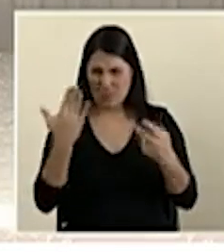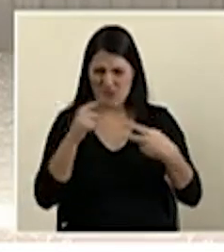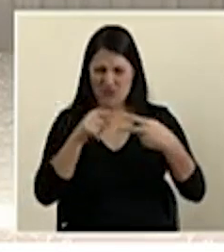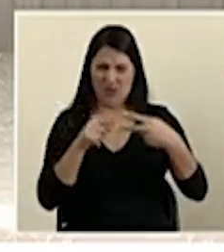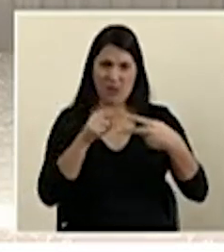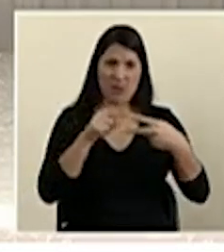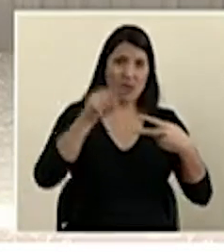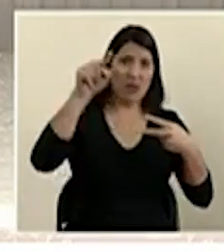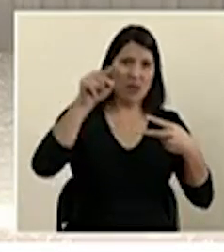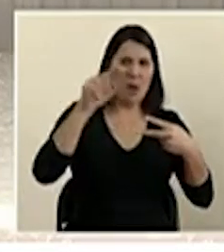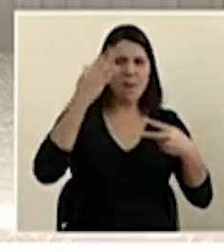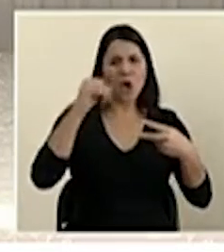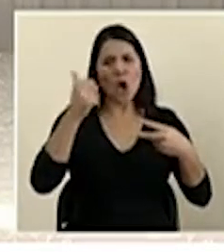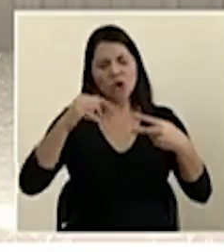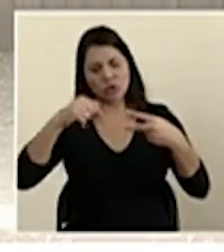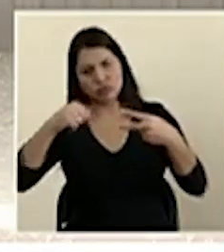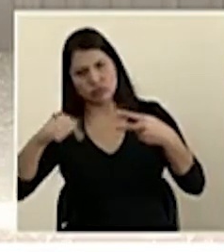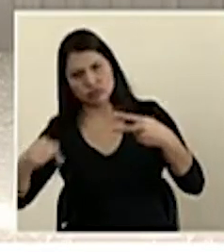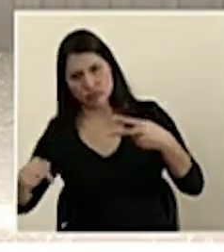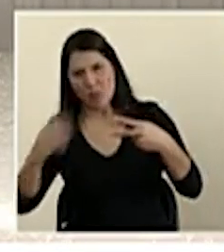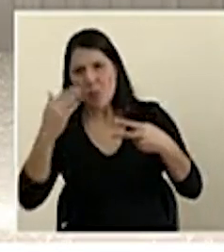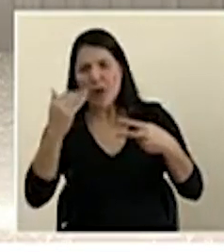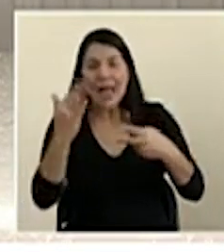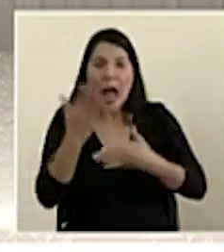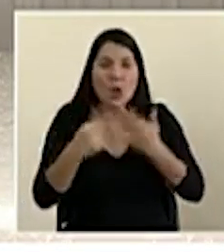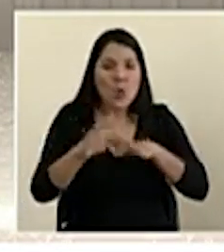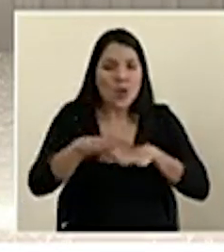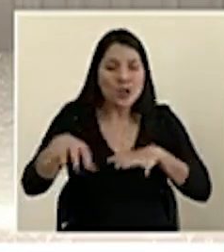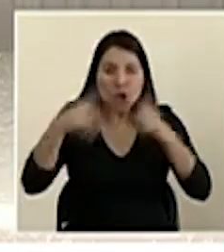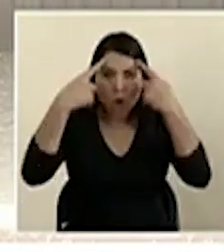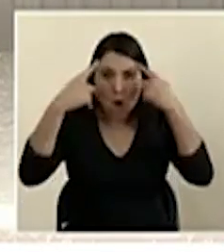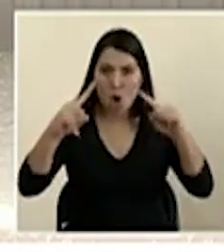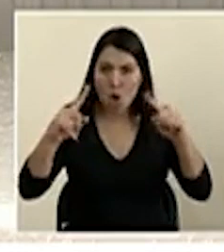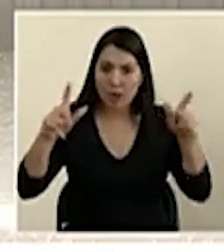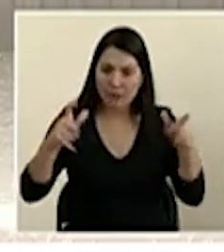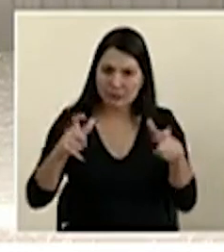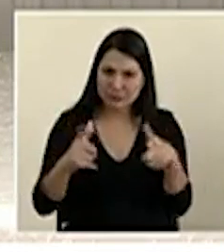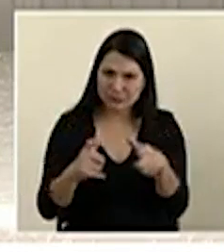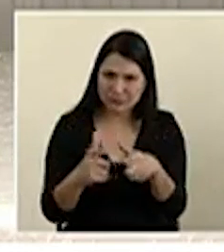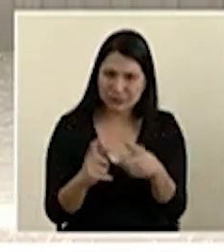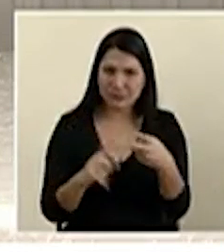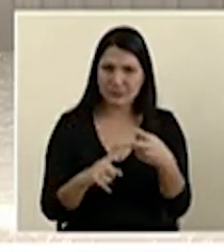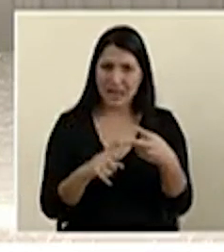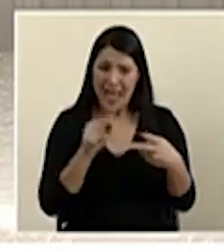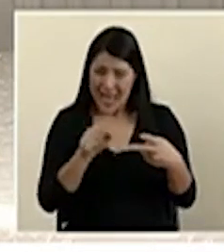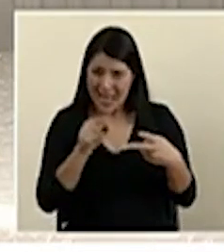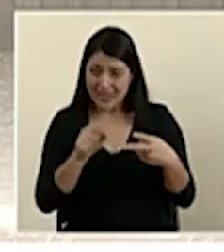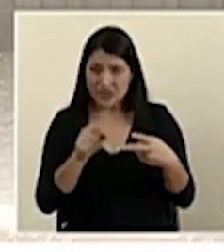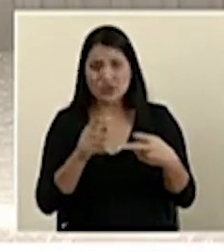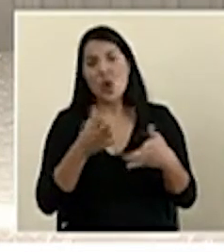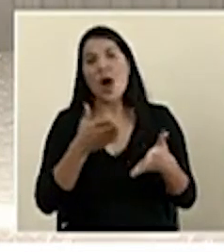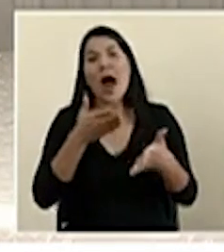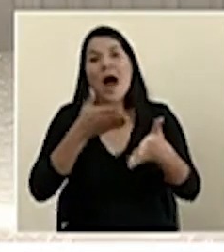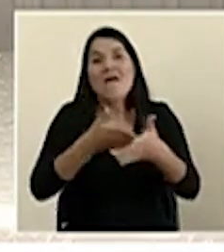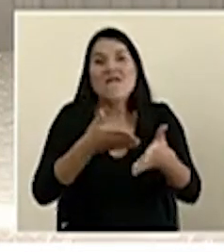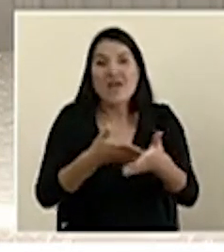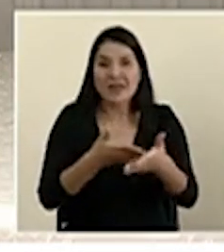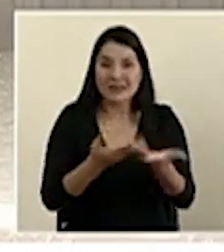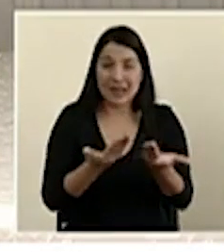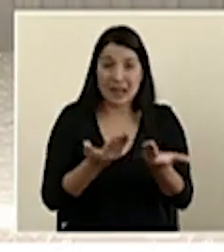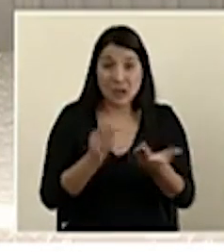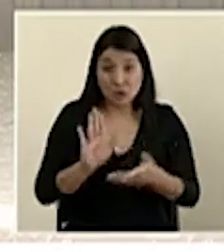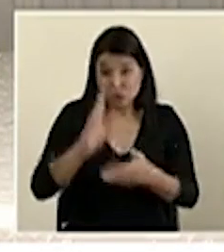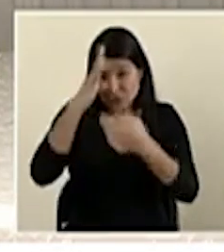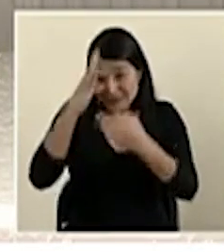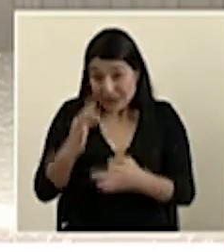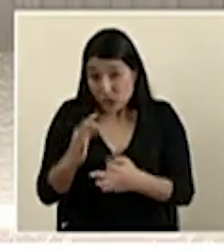¿Por qué algunos no logran reducir el crecimiento de casos? ¿Cuánto inciden estas tendencias en la flexibilización de las medidas de restricción